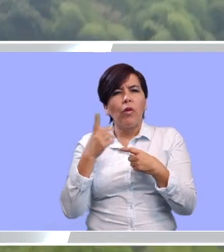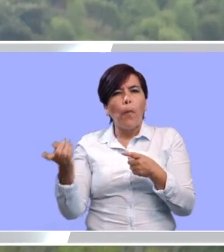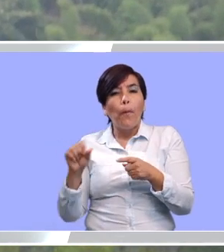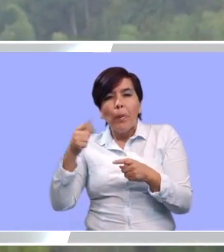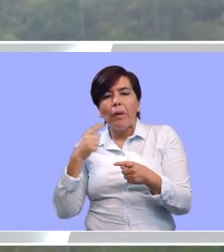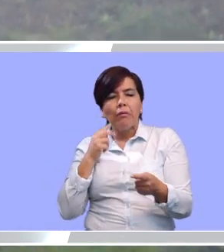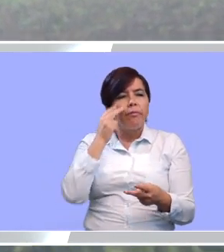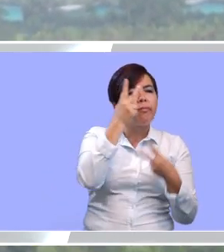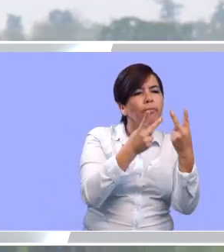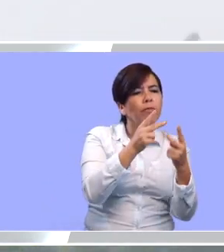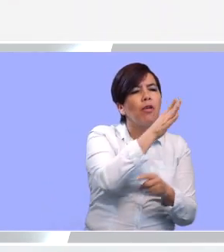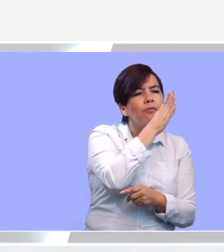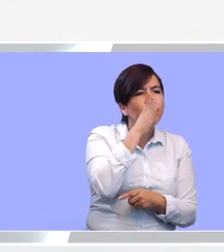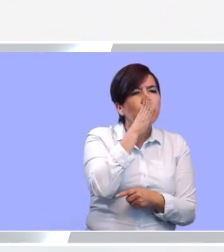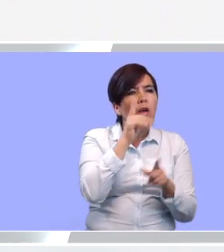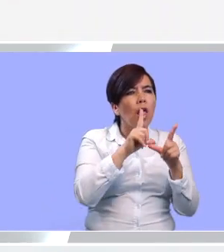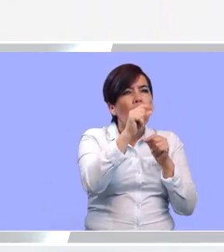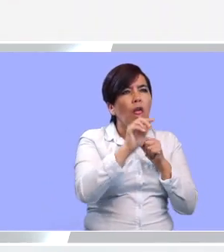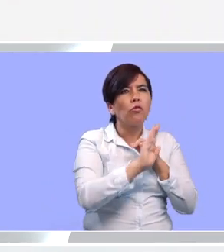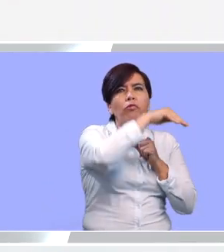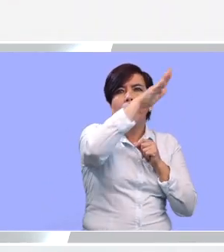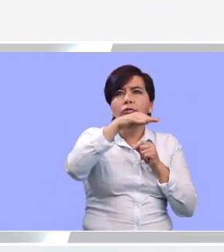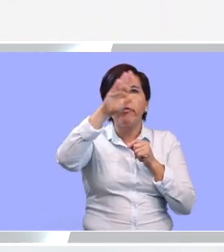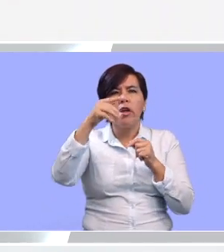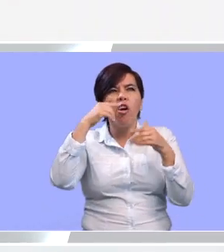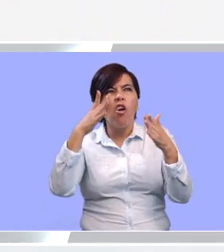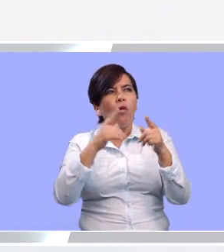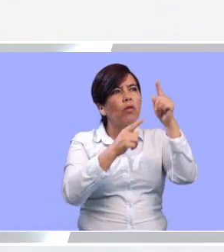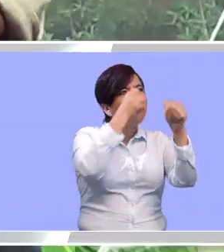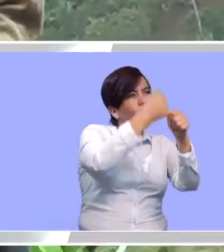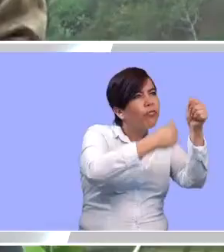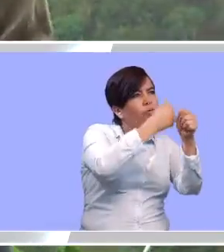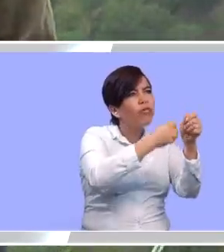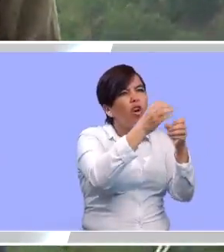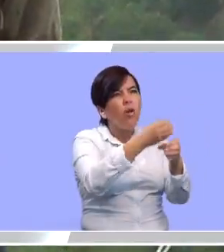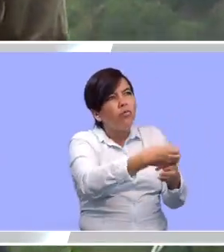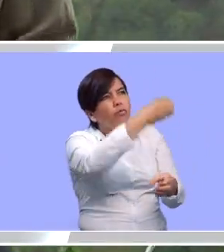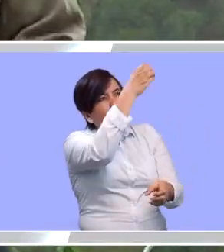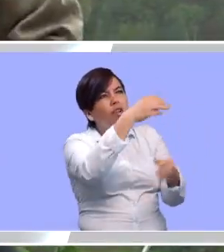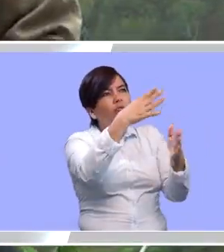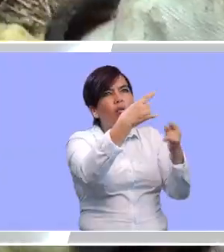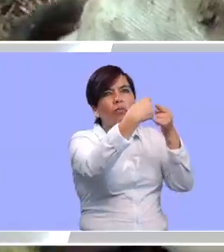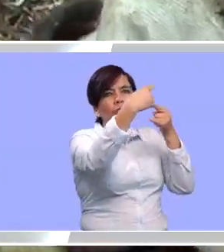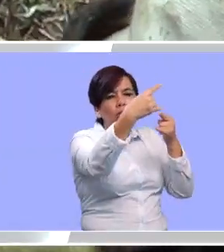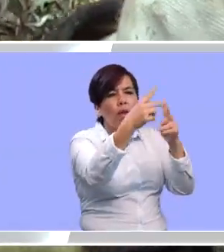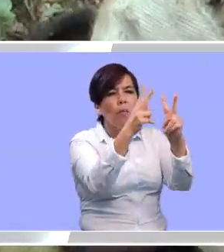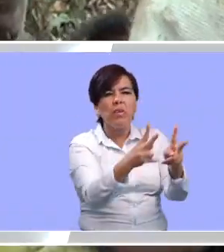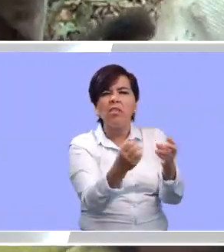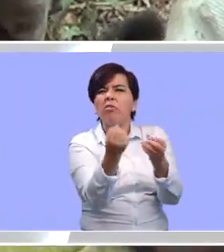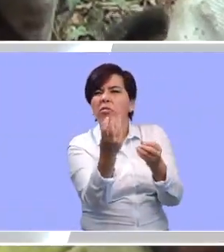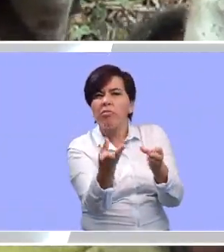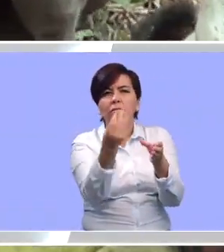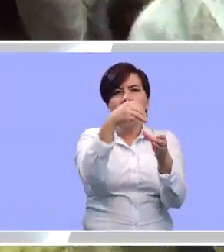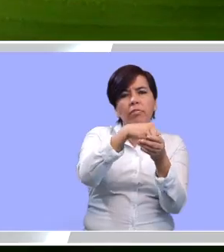toca ir a conocer las fincas, el sector, verificar bien cada uno de los predios, que habite